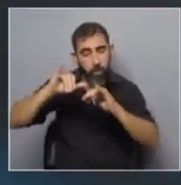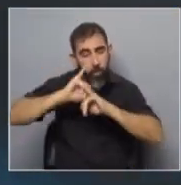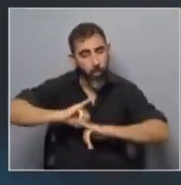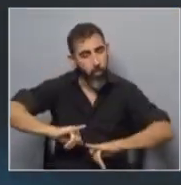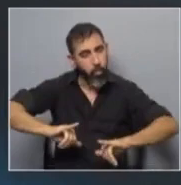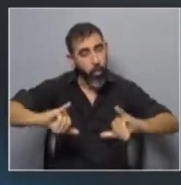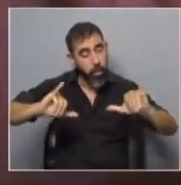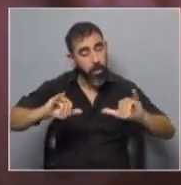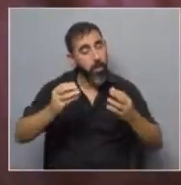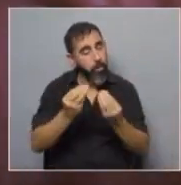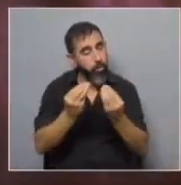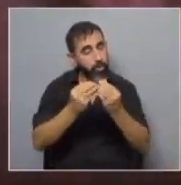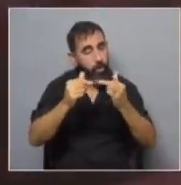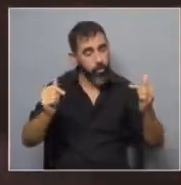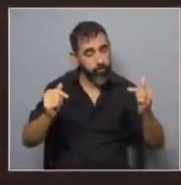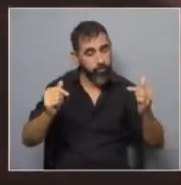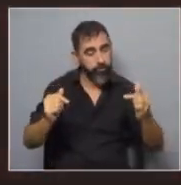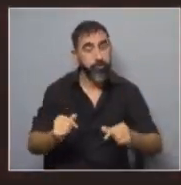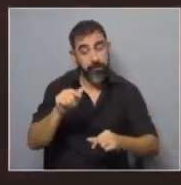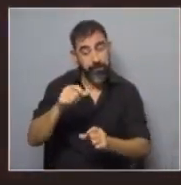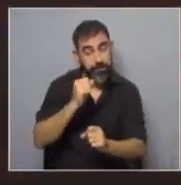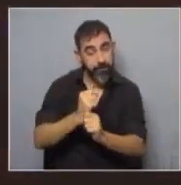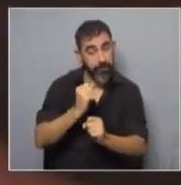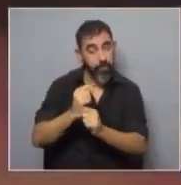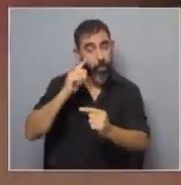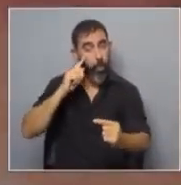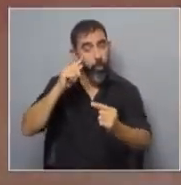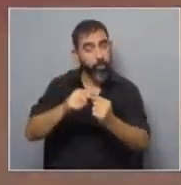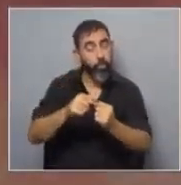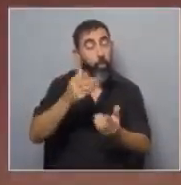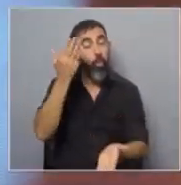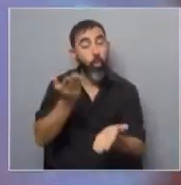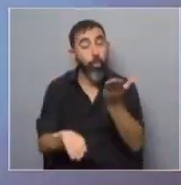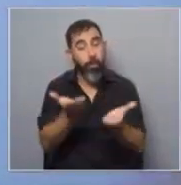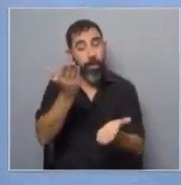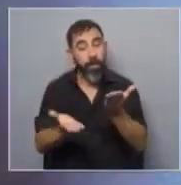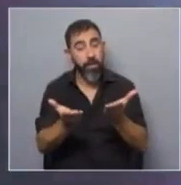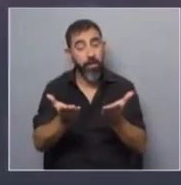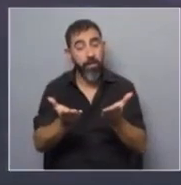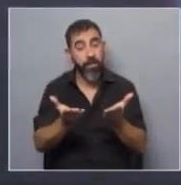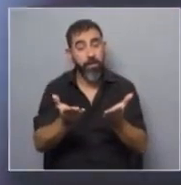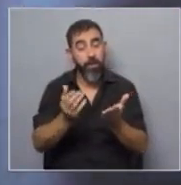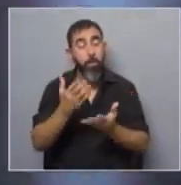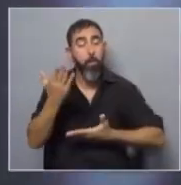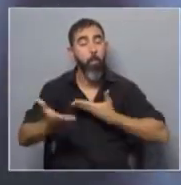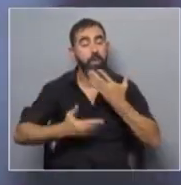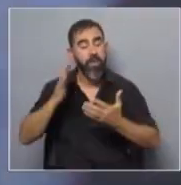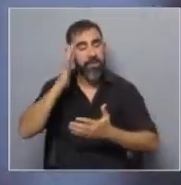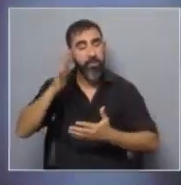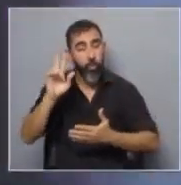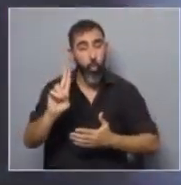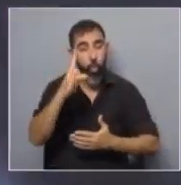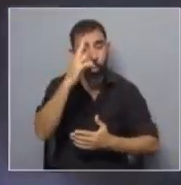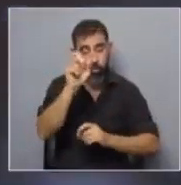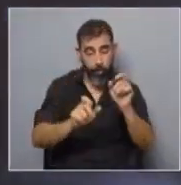un ritmo bastante interesante muchas cosas. Este trabajo apunta a la comparación de los puntajes de malestar psicológico de los jóvenes uruguayos